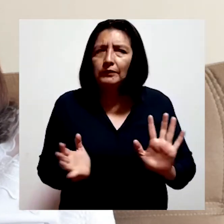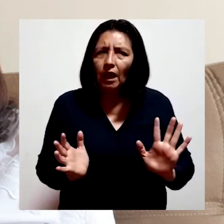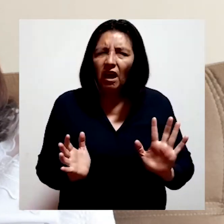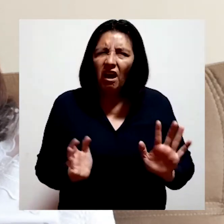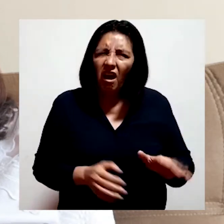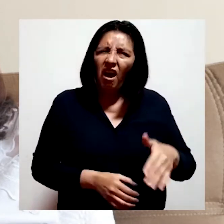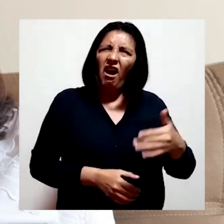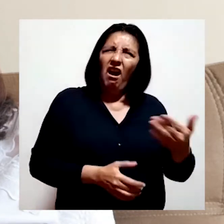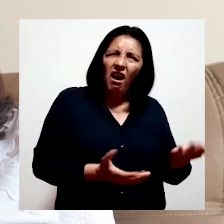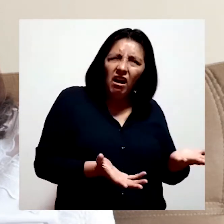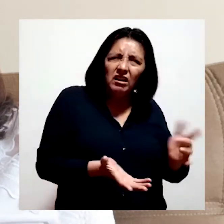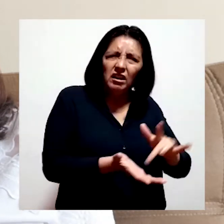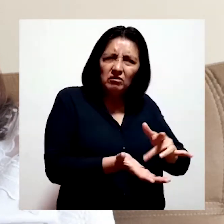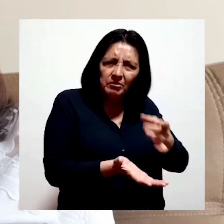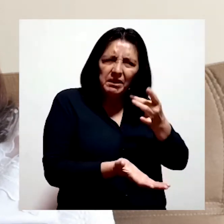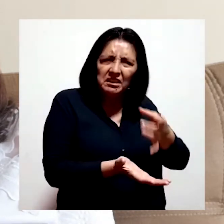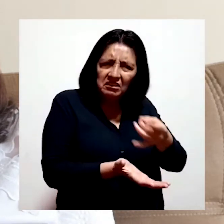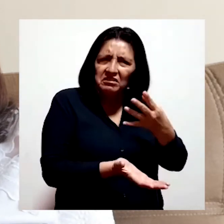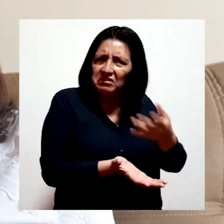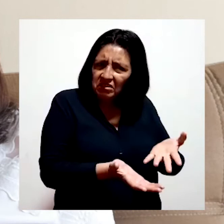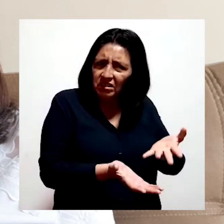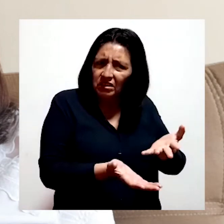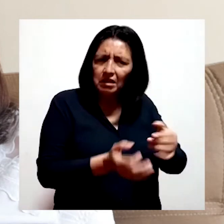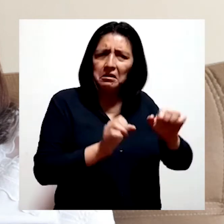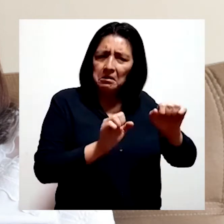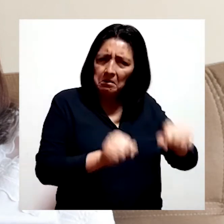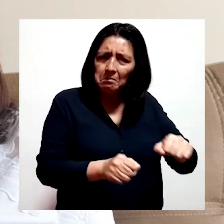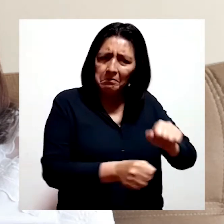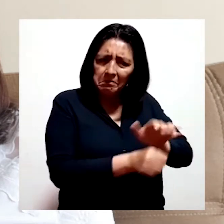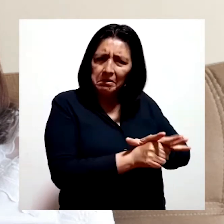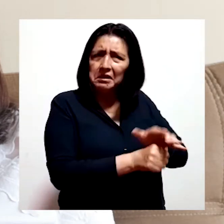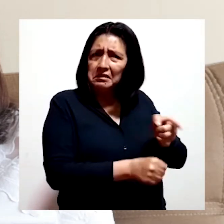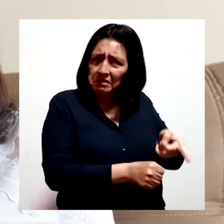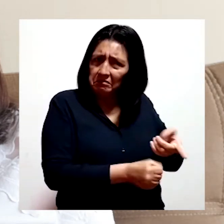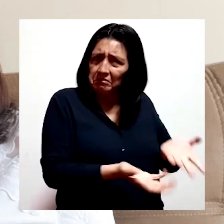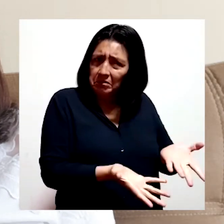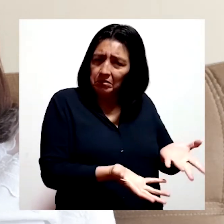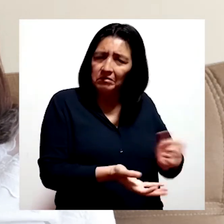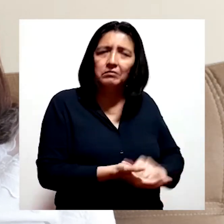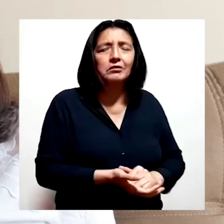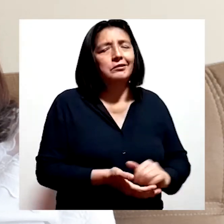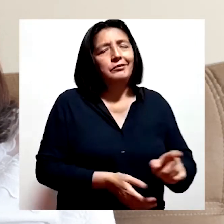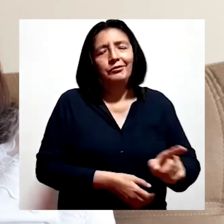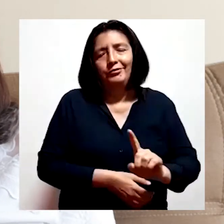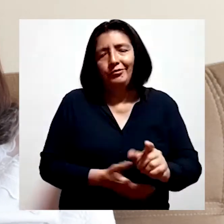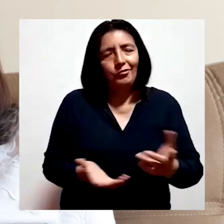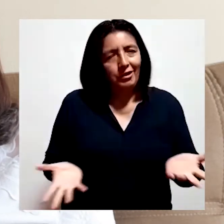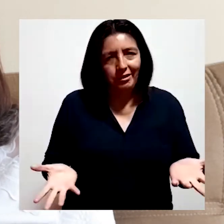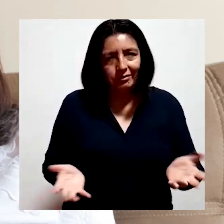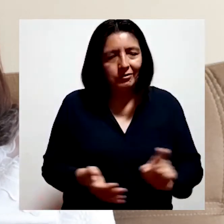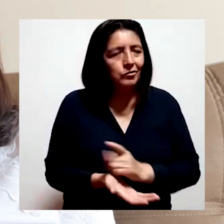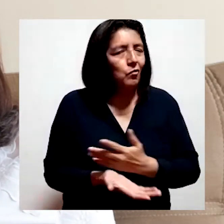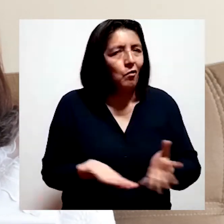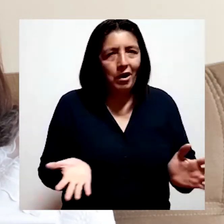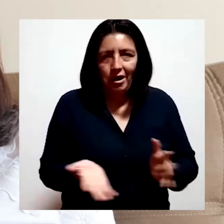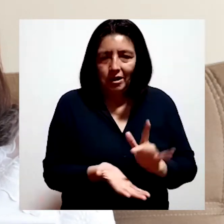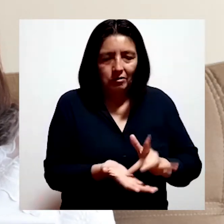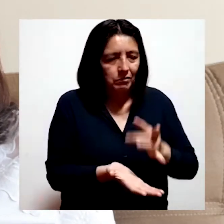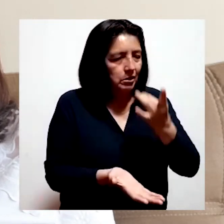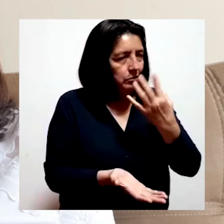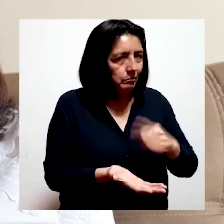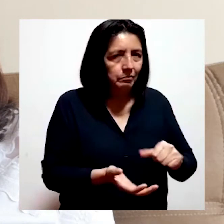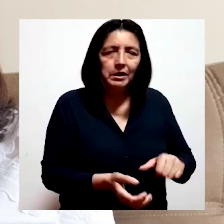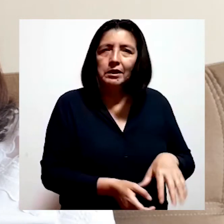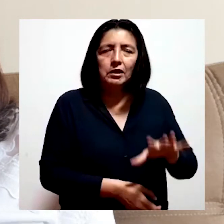¿Existe algún tratamiento específico para el COVID-19? No, todavía no existe un tratamiento para el